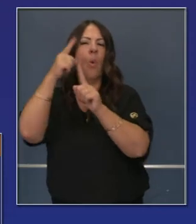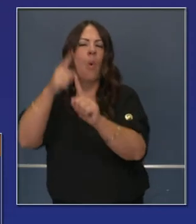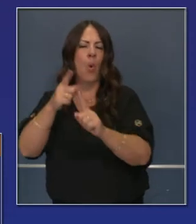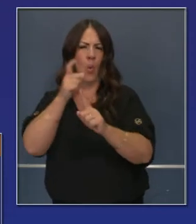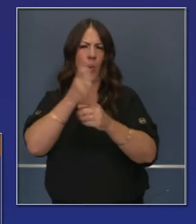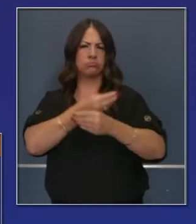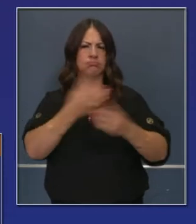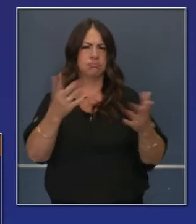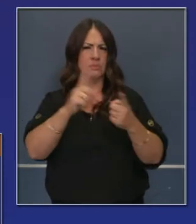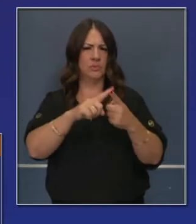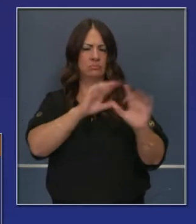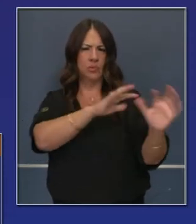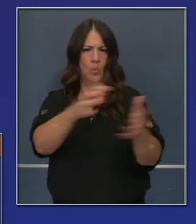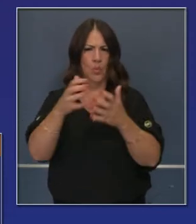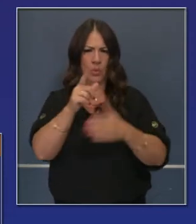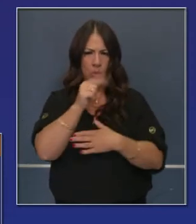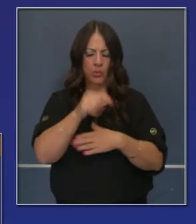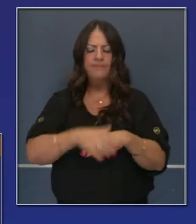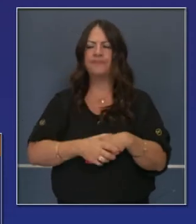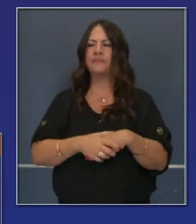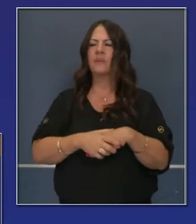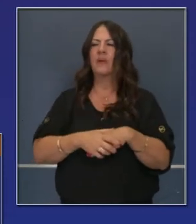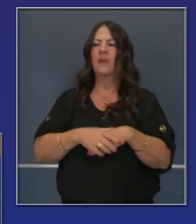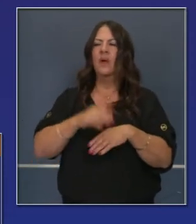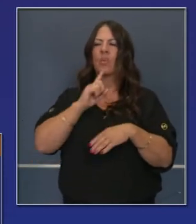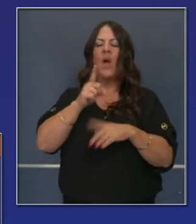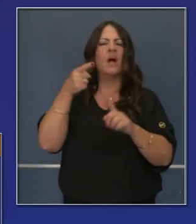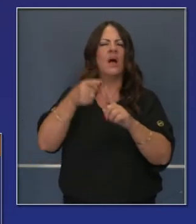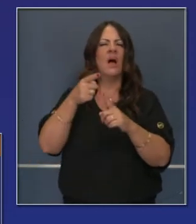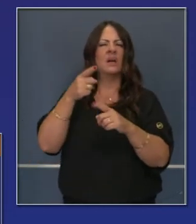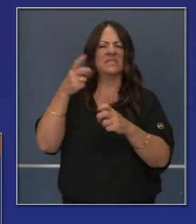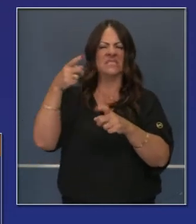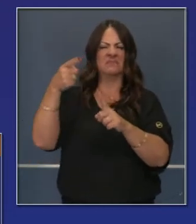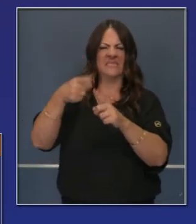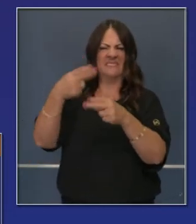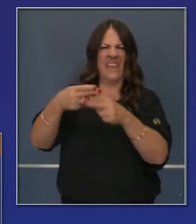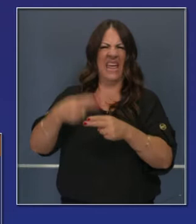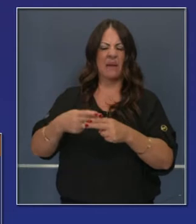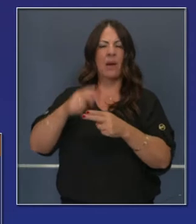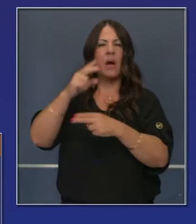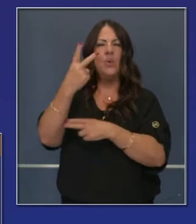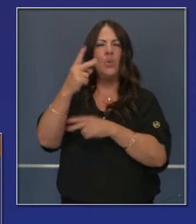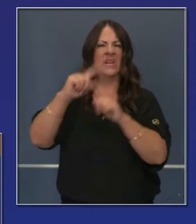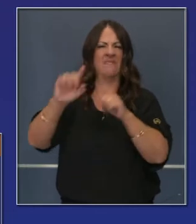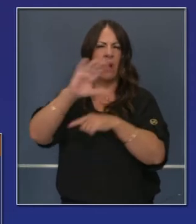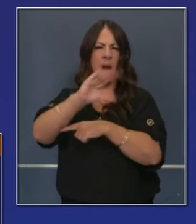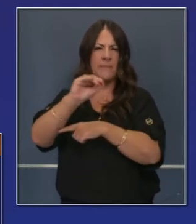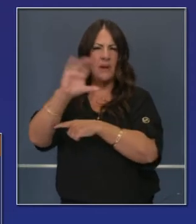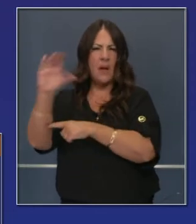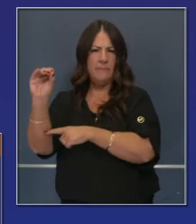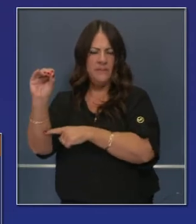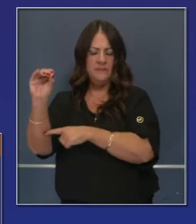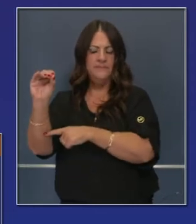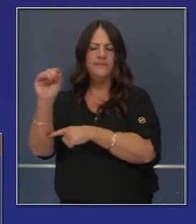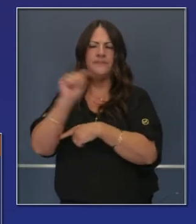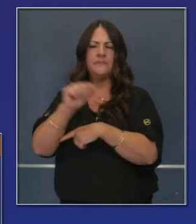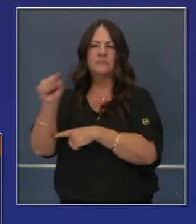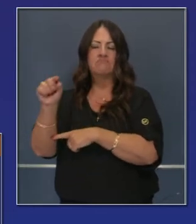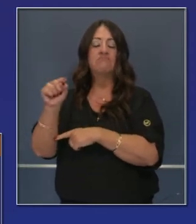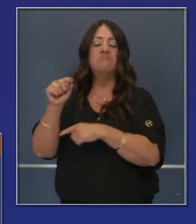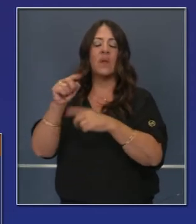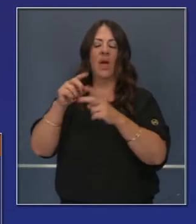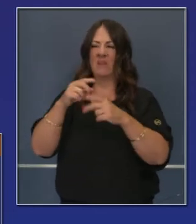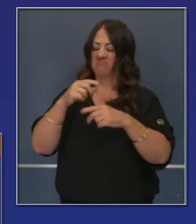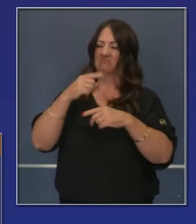esas metas se han organizado a través de dos o junto con dos compañías en particular,